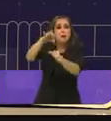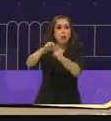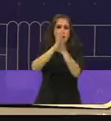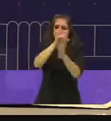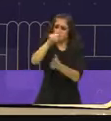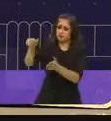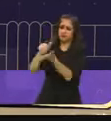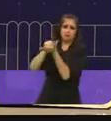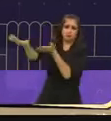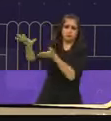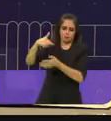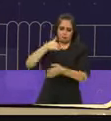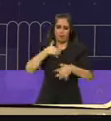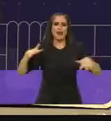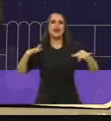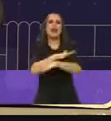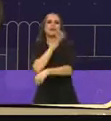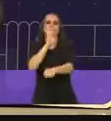el cambio viene